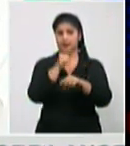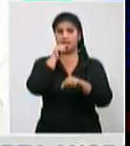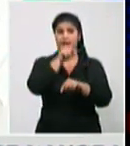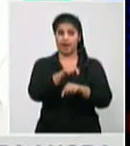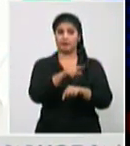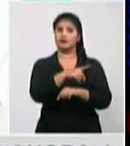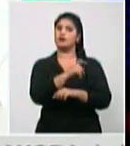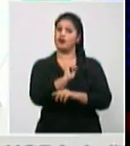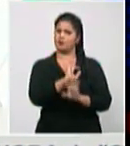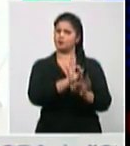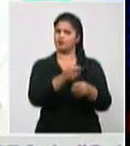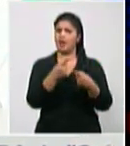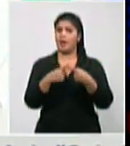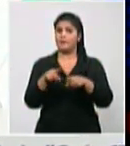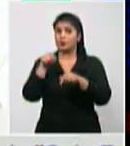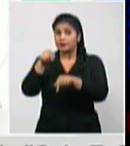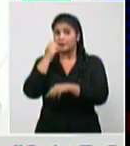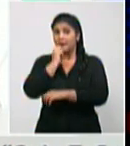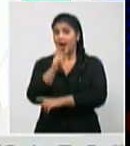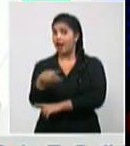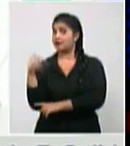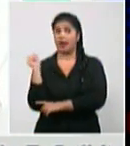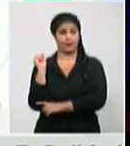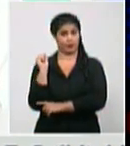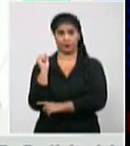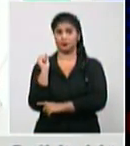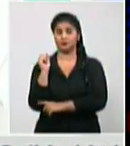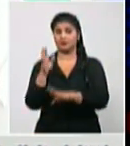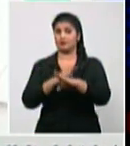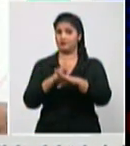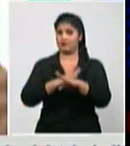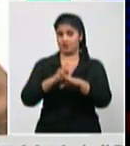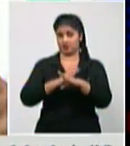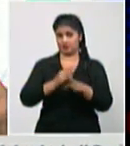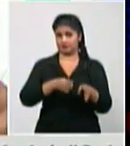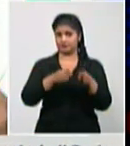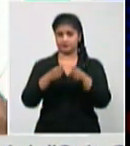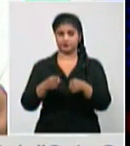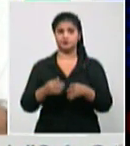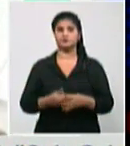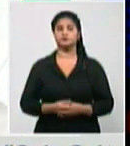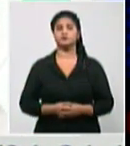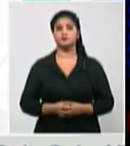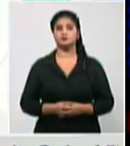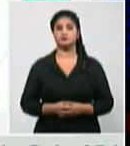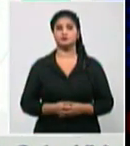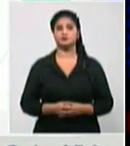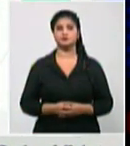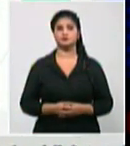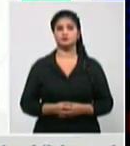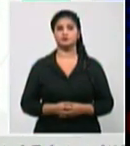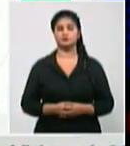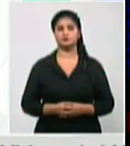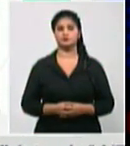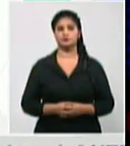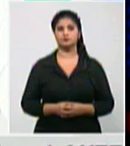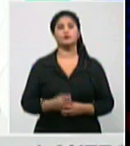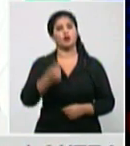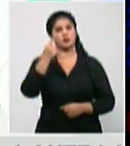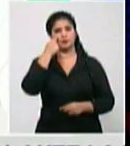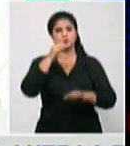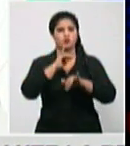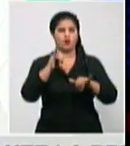viróloga de mucha experticia de este instituto que está mirando la forma para nosotros también hacer el